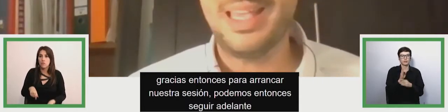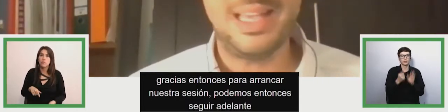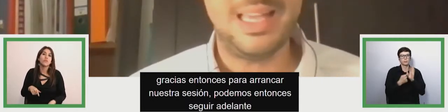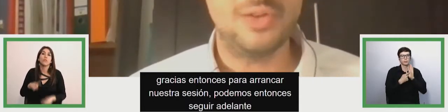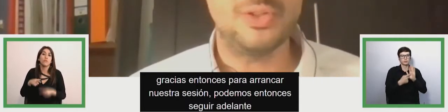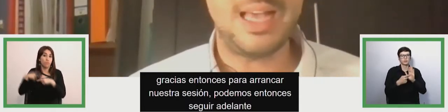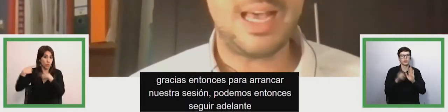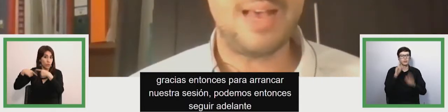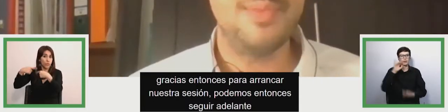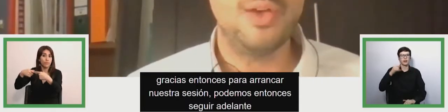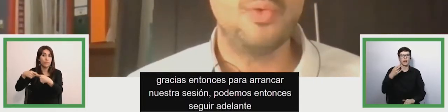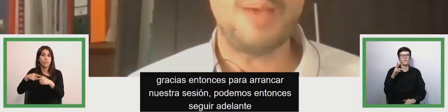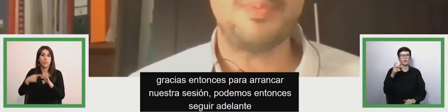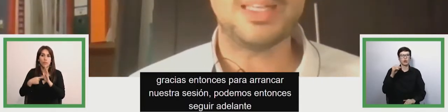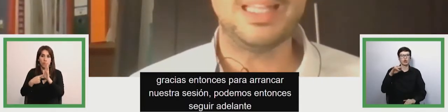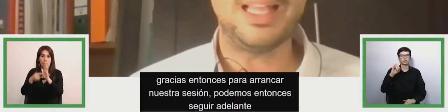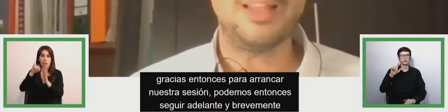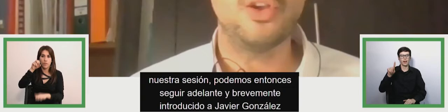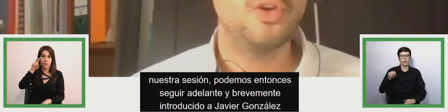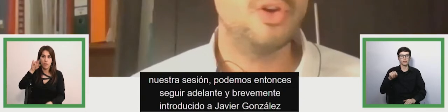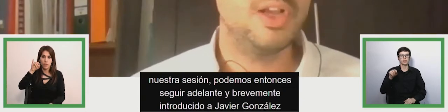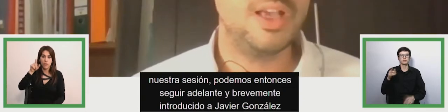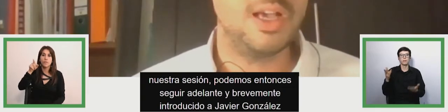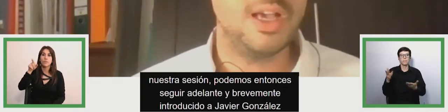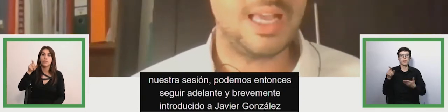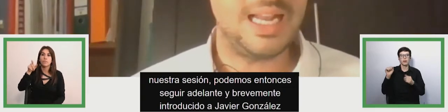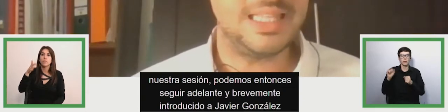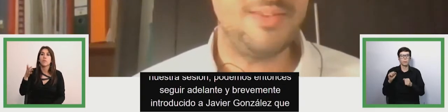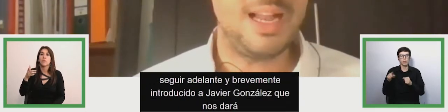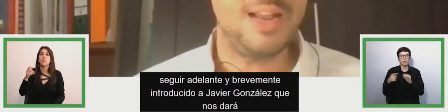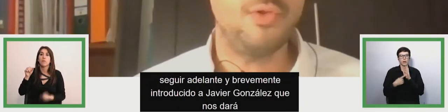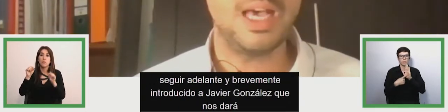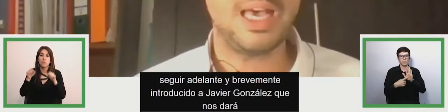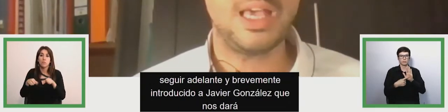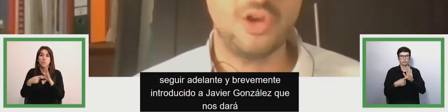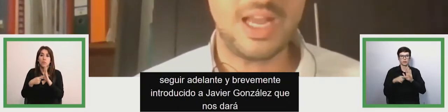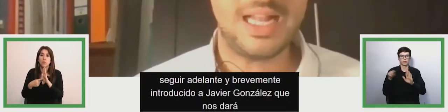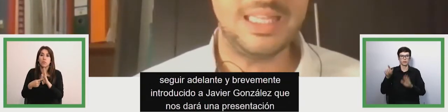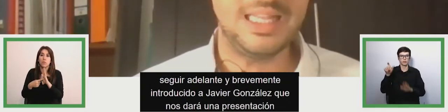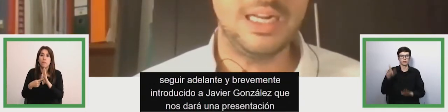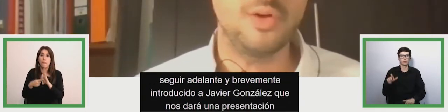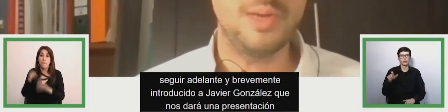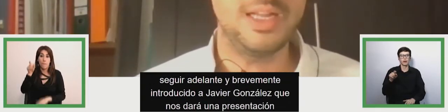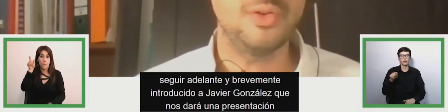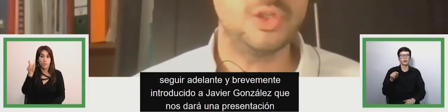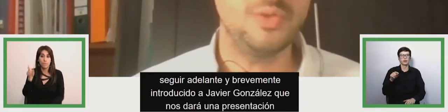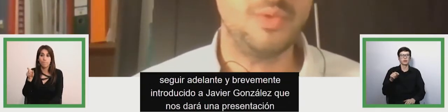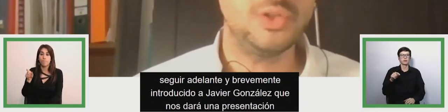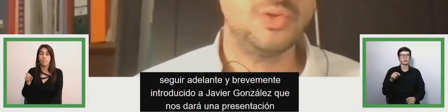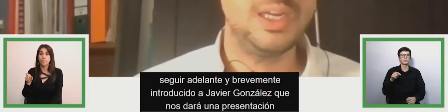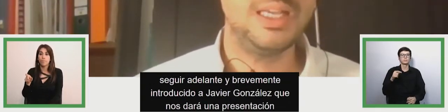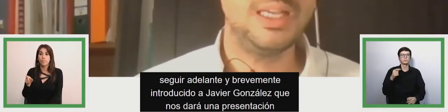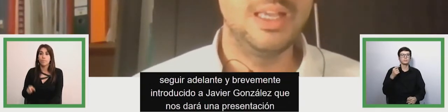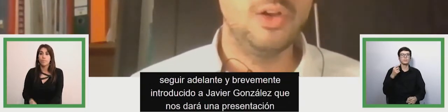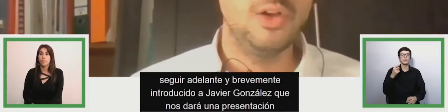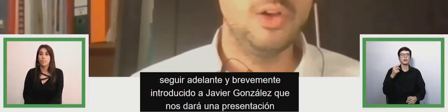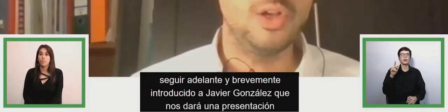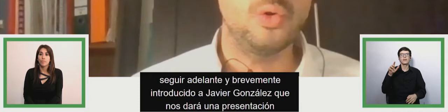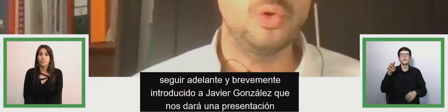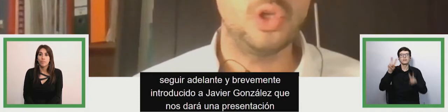que nos dará una presentación relativa al enfoque regional del Global Education Monitoring,